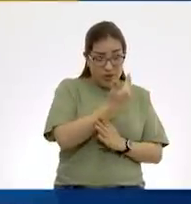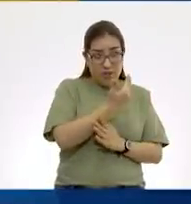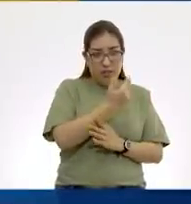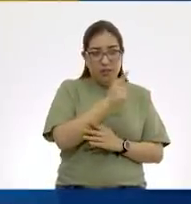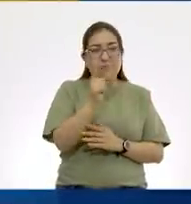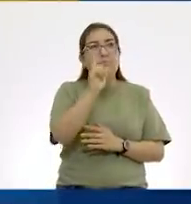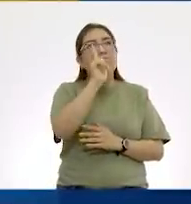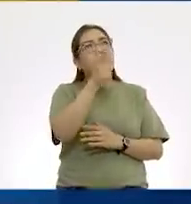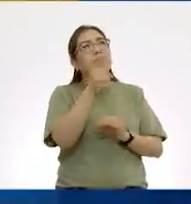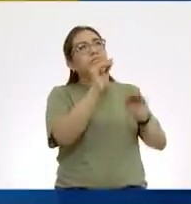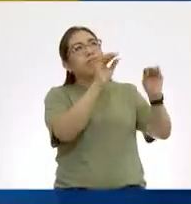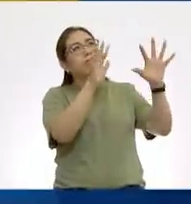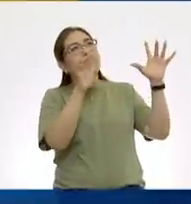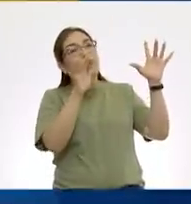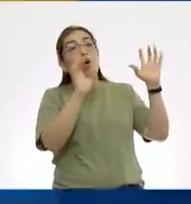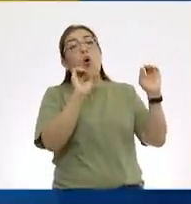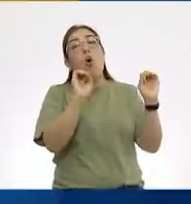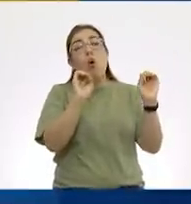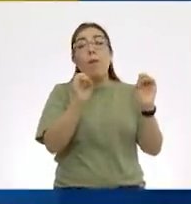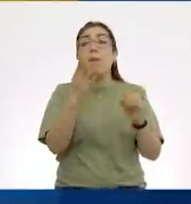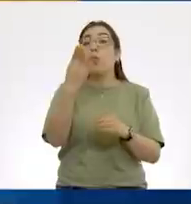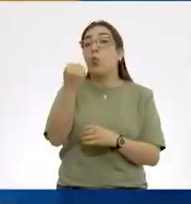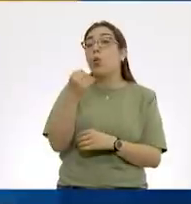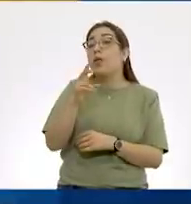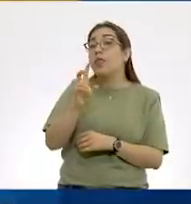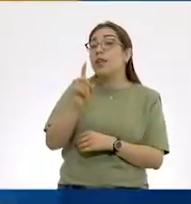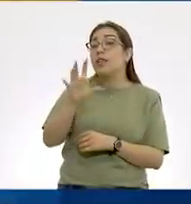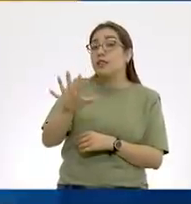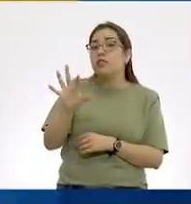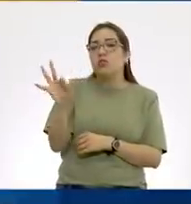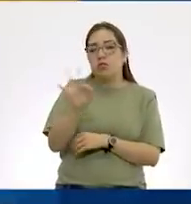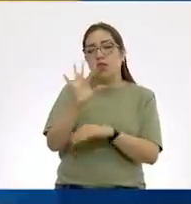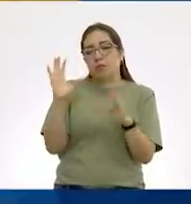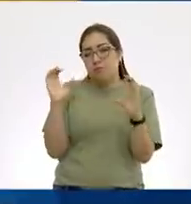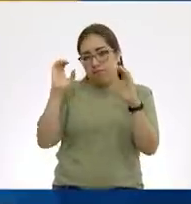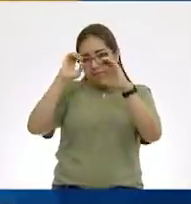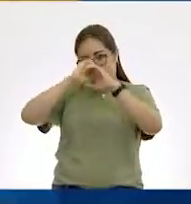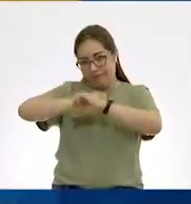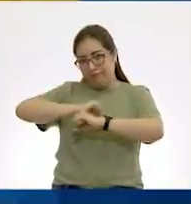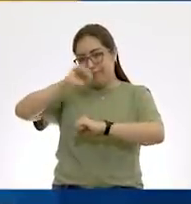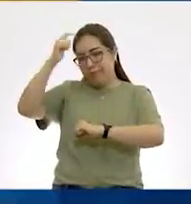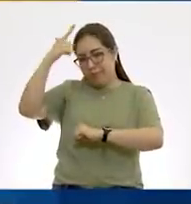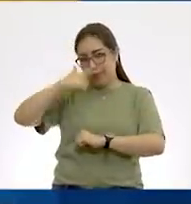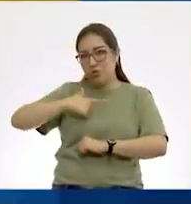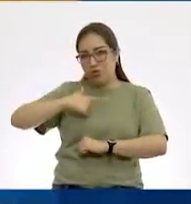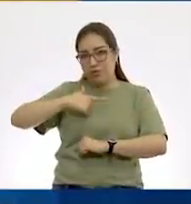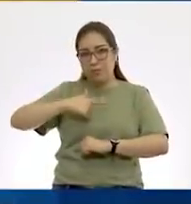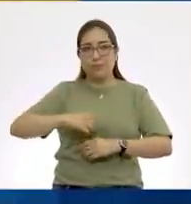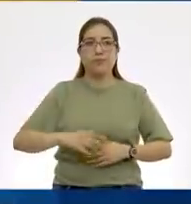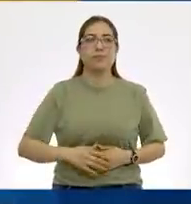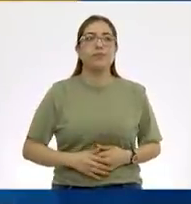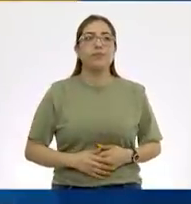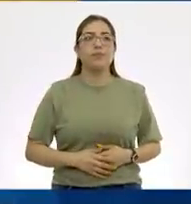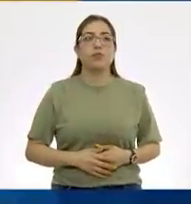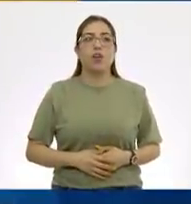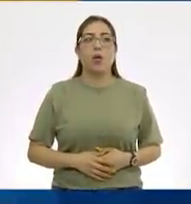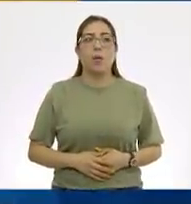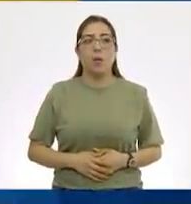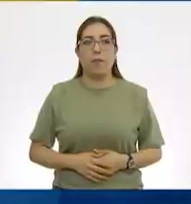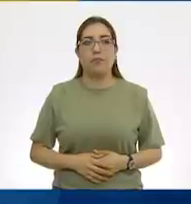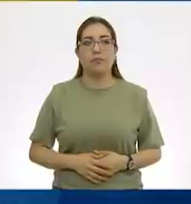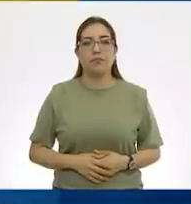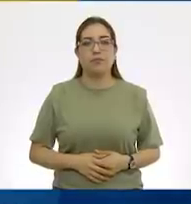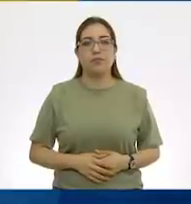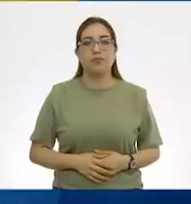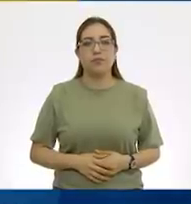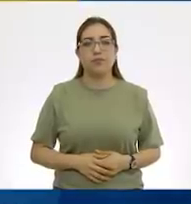plena luz. O 9.35 de la noche, si ya estamos con el sol oculto. Con la